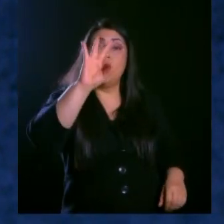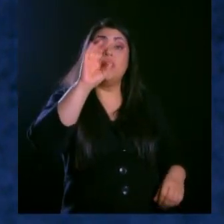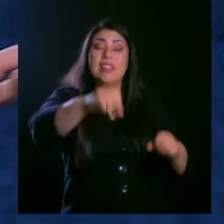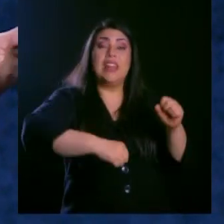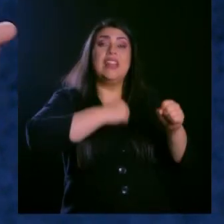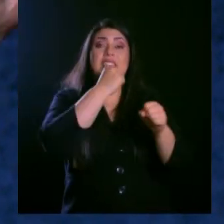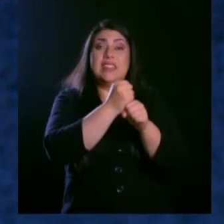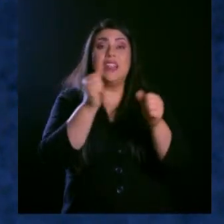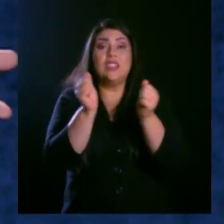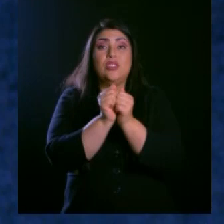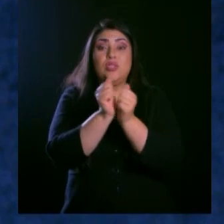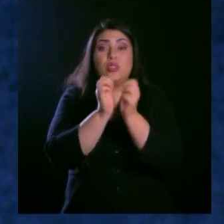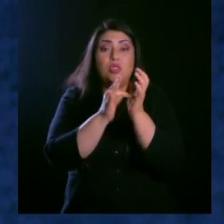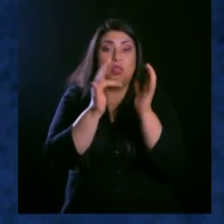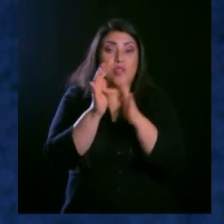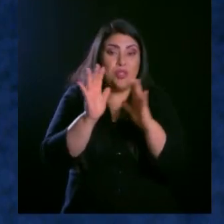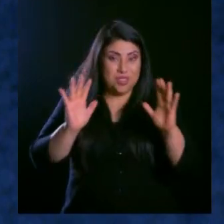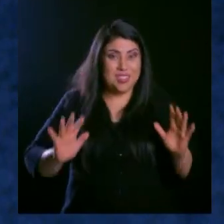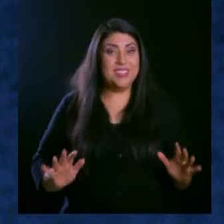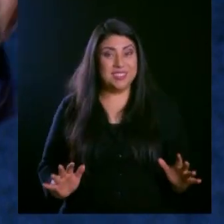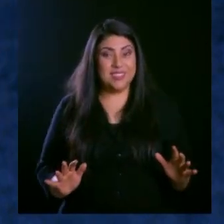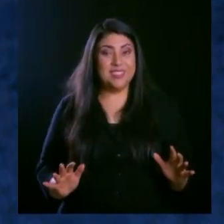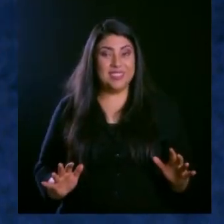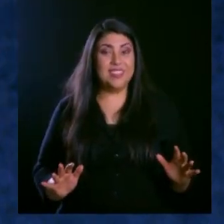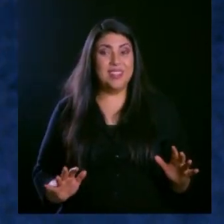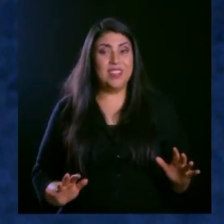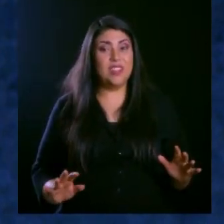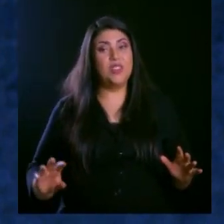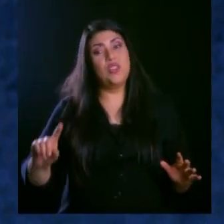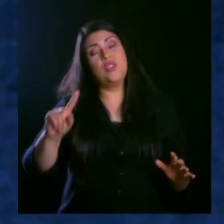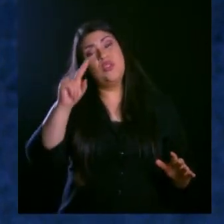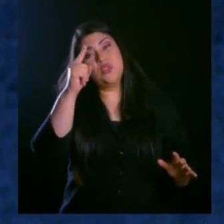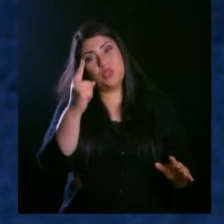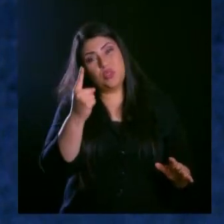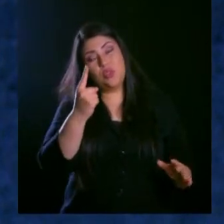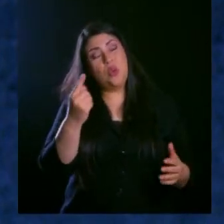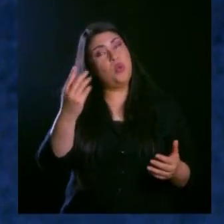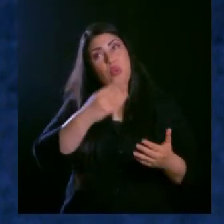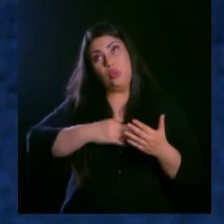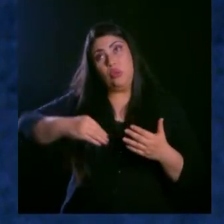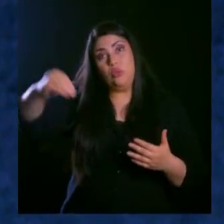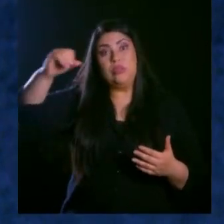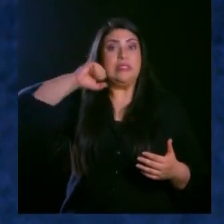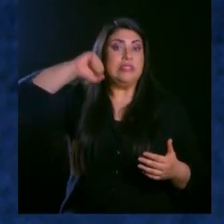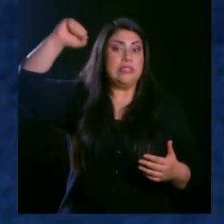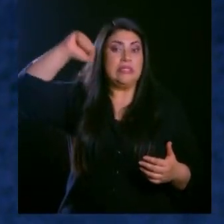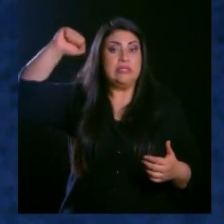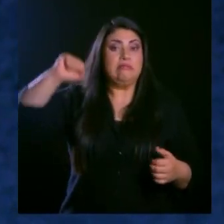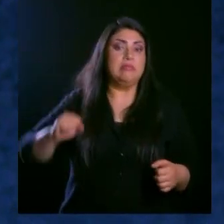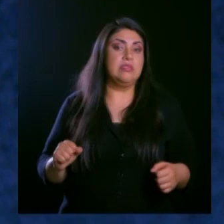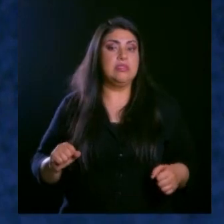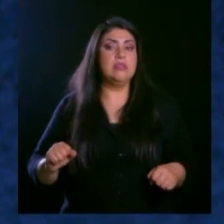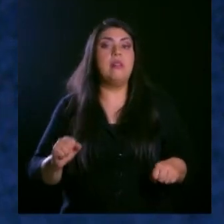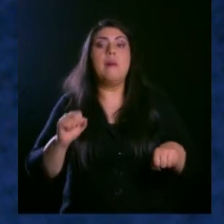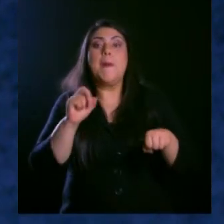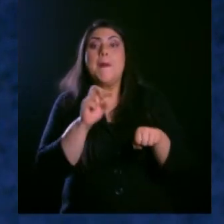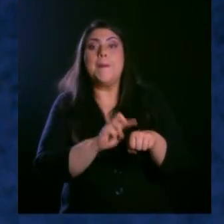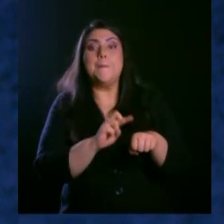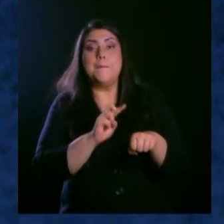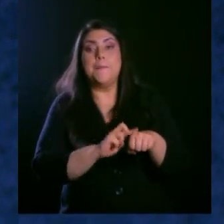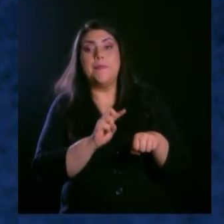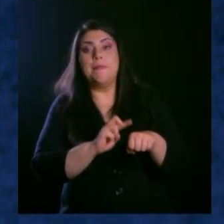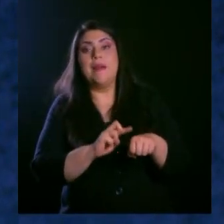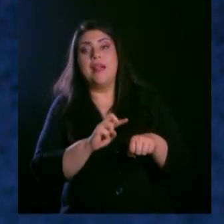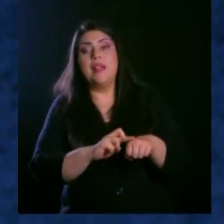aún así ni todos salieron bien, diría yo, ¿verdad? Judas se fue a ahorcar, Pedro se volvió de pesca y tuvo que Jesús